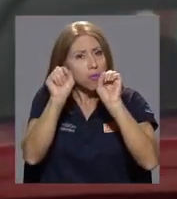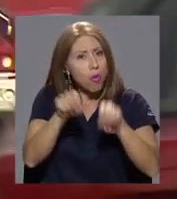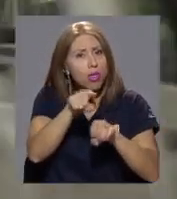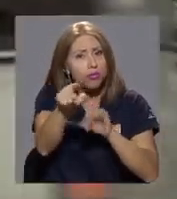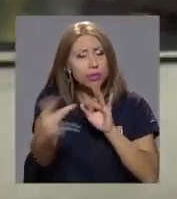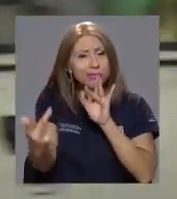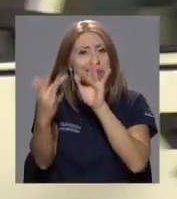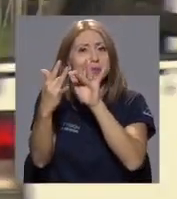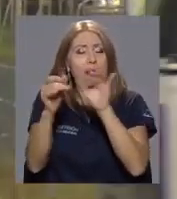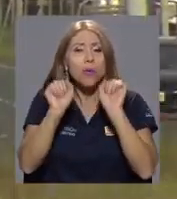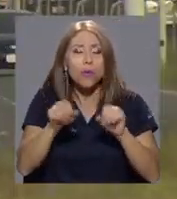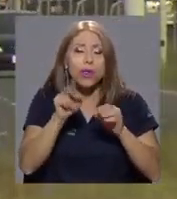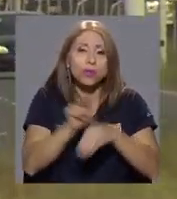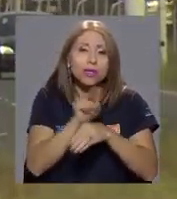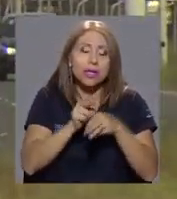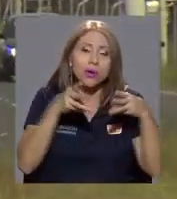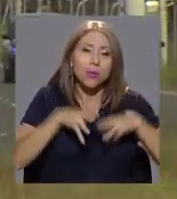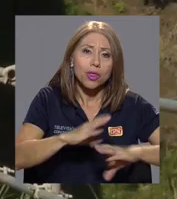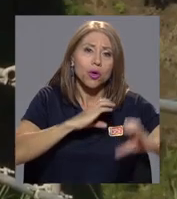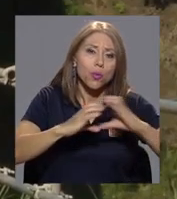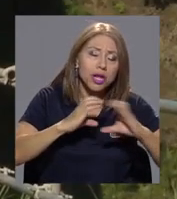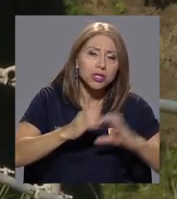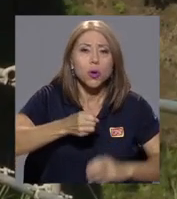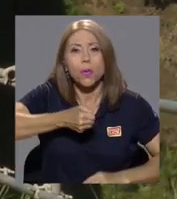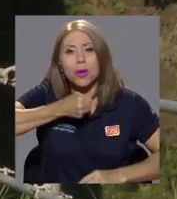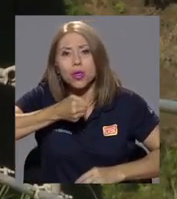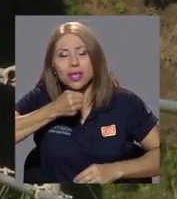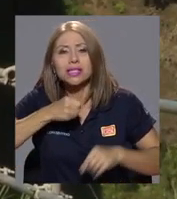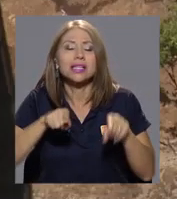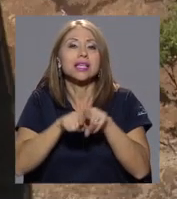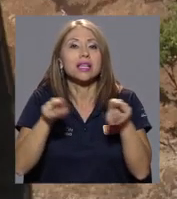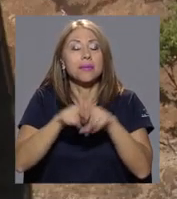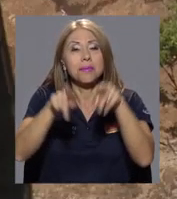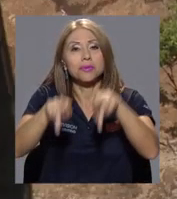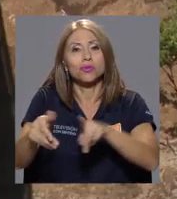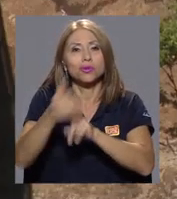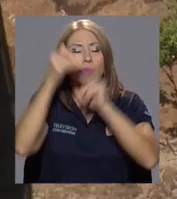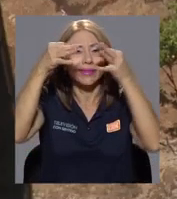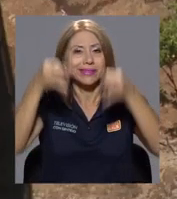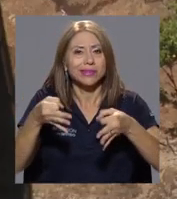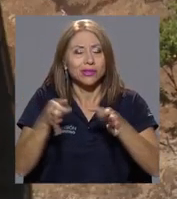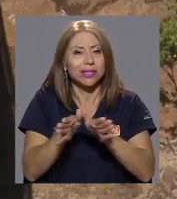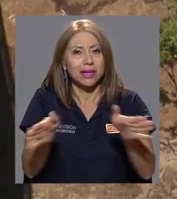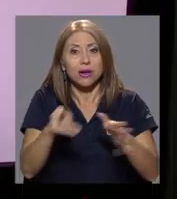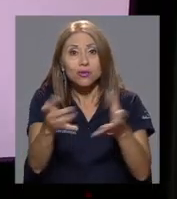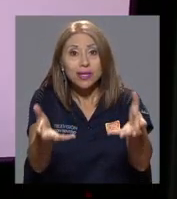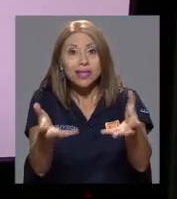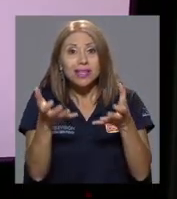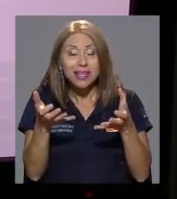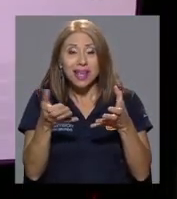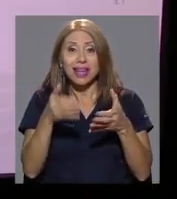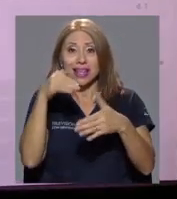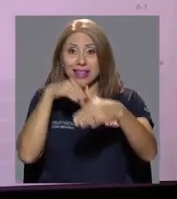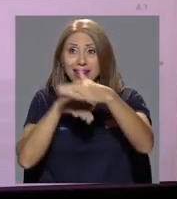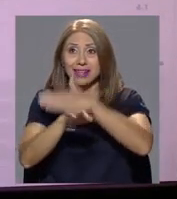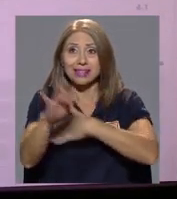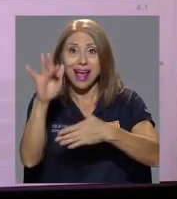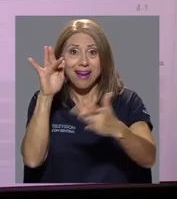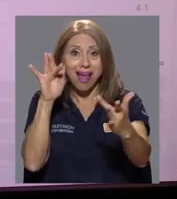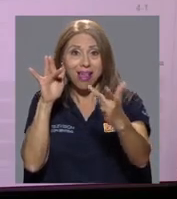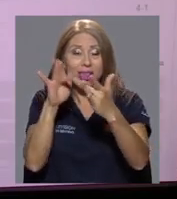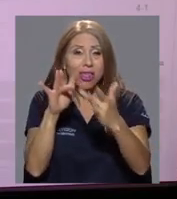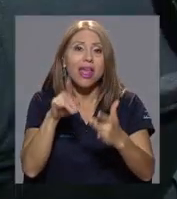puede ser utilizado por medios de comunicación, periodistas y tomadores de decisión en general. Si usted desea ingresar a esta